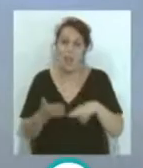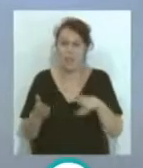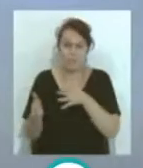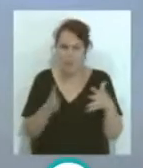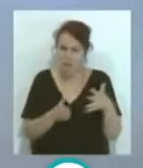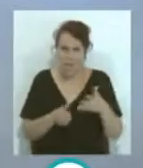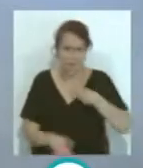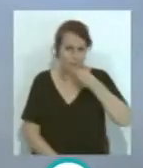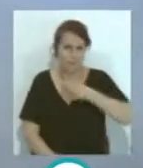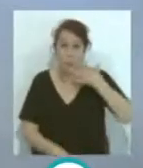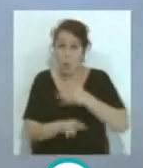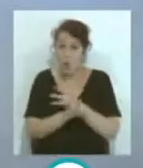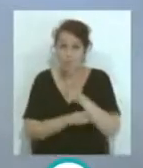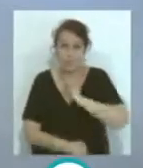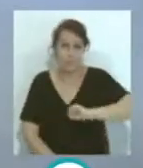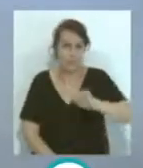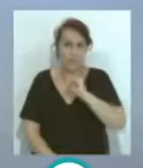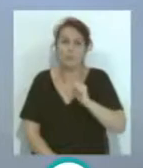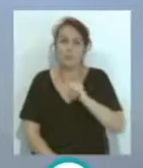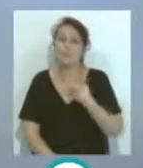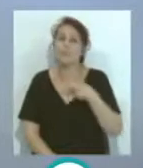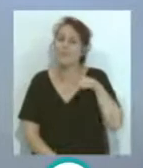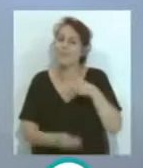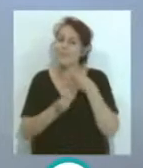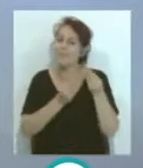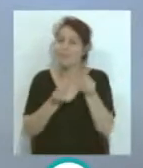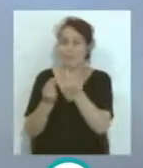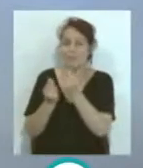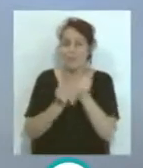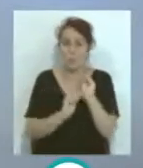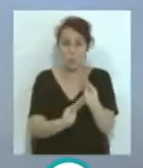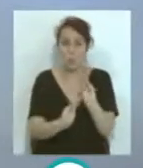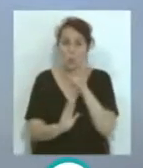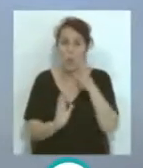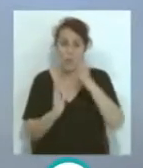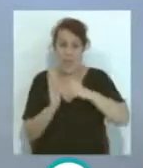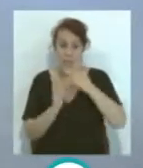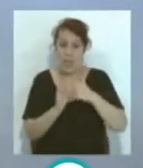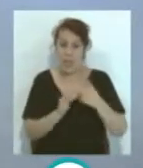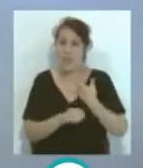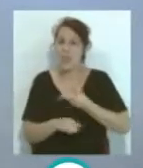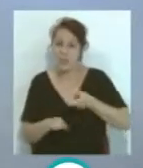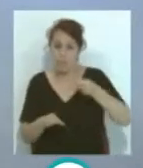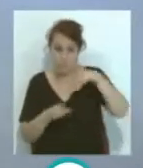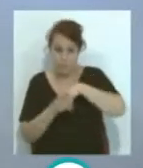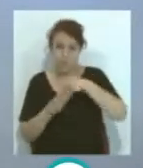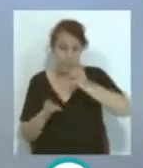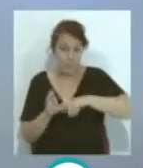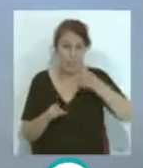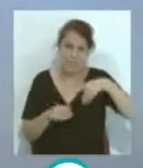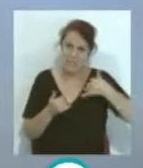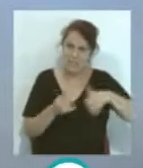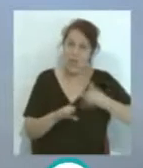temporada fenomenal... ...es un jugador excepcional... ...sobre todo en su ambiente... ...porque estuvo en Valencia... ...y también estuvo en el Sevilla, Yago Aspa...